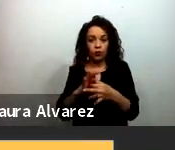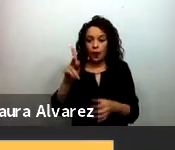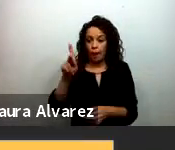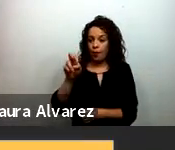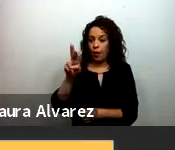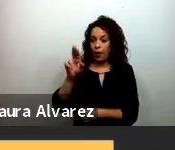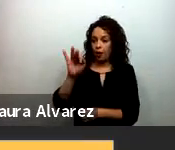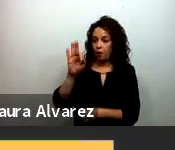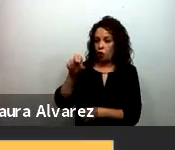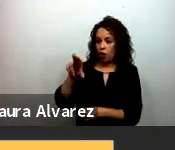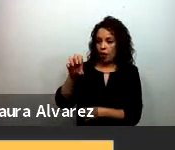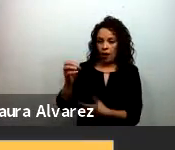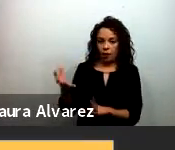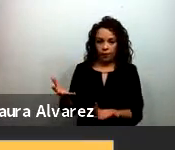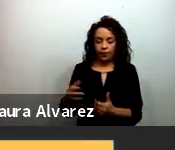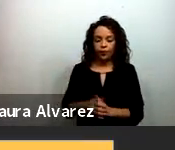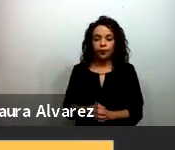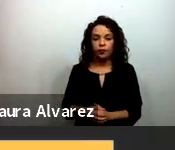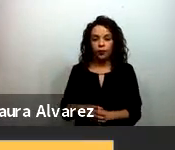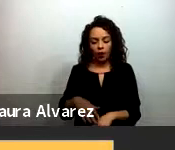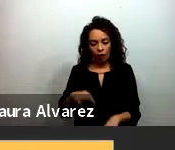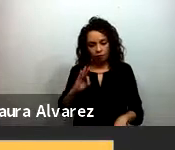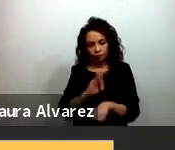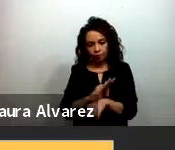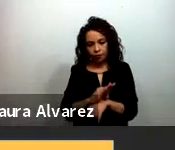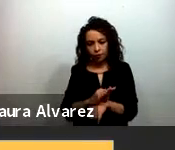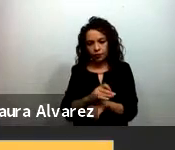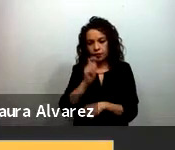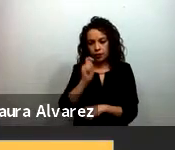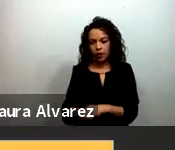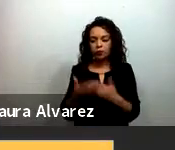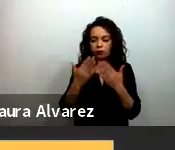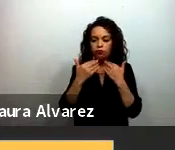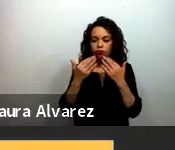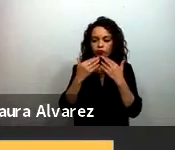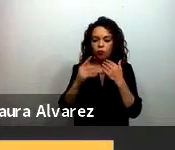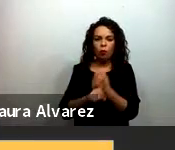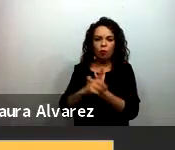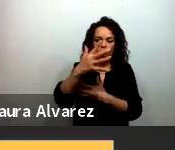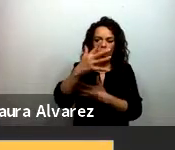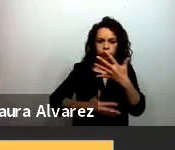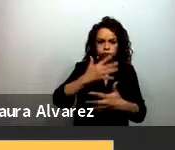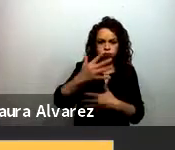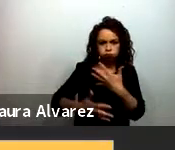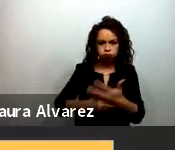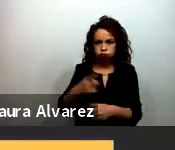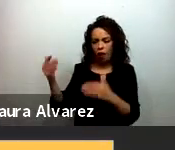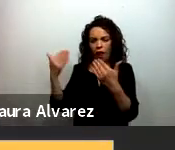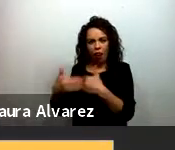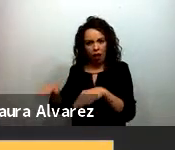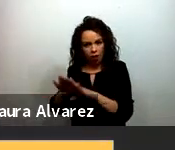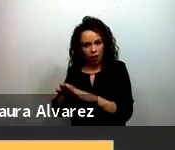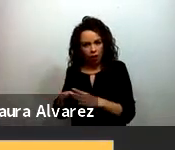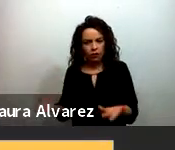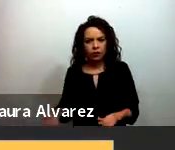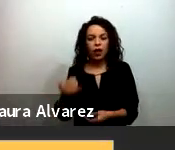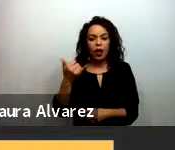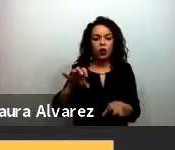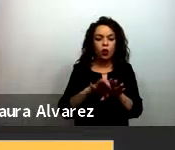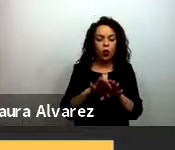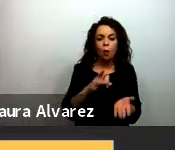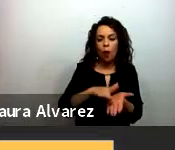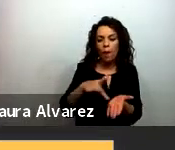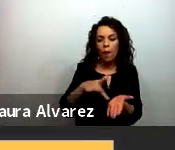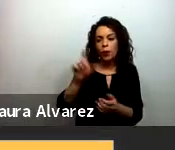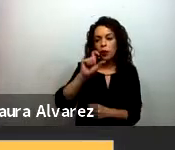cuidado de los cuidadores prevención de violencia en el hogar habilidades parentales y manejo de duelo en el marco de la pandemia se construyeron un total de